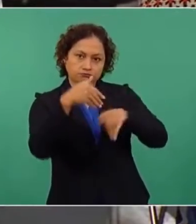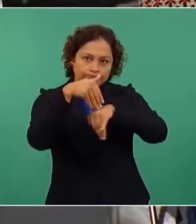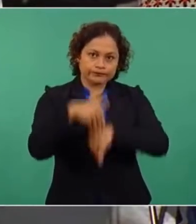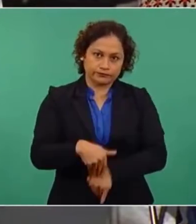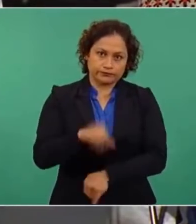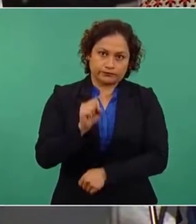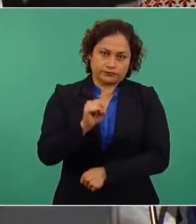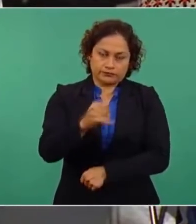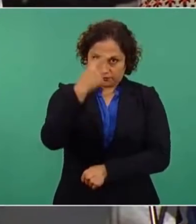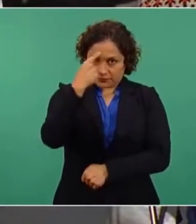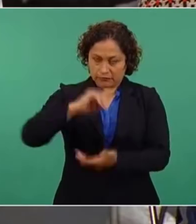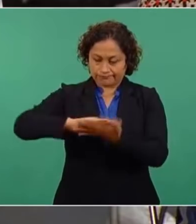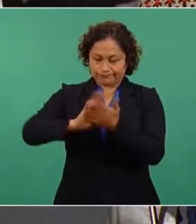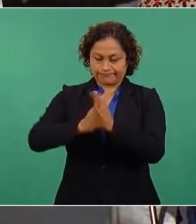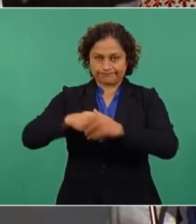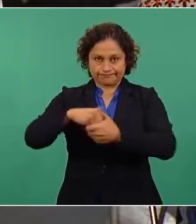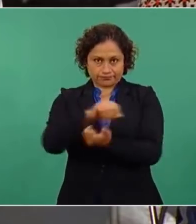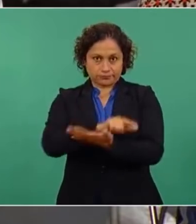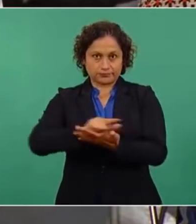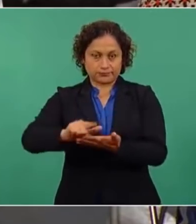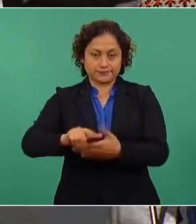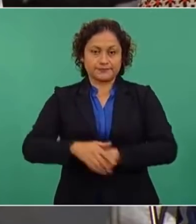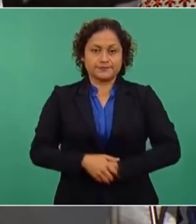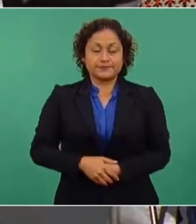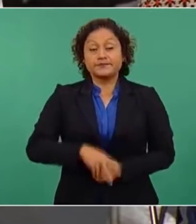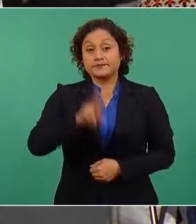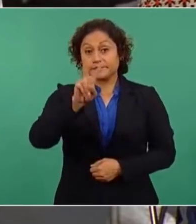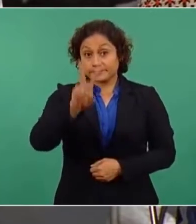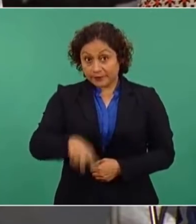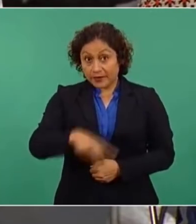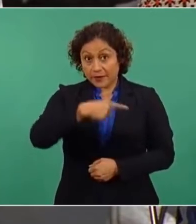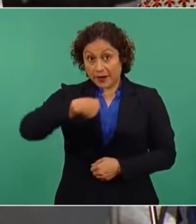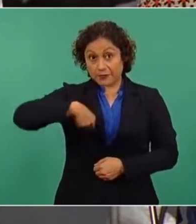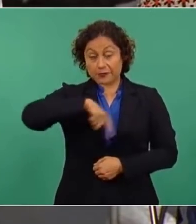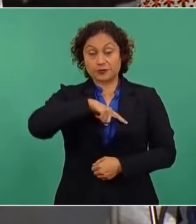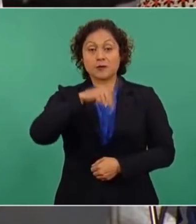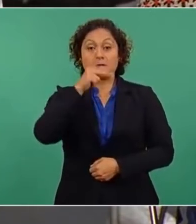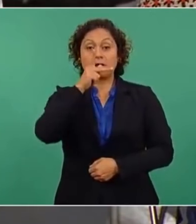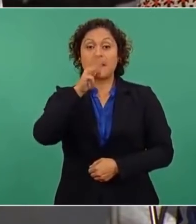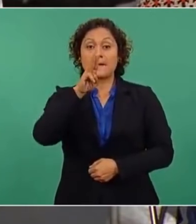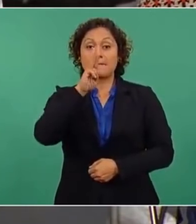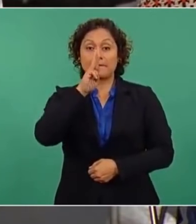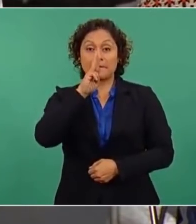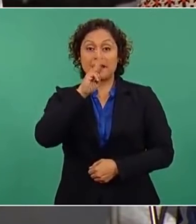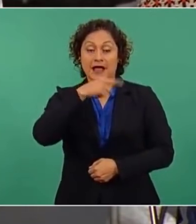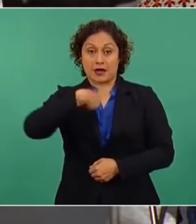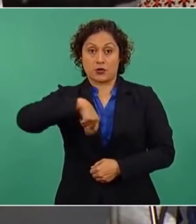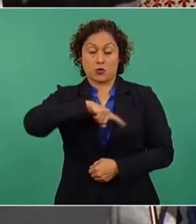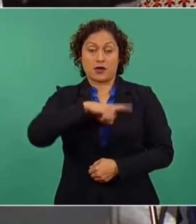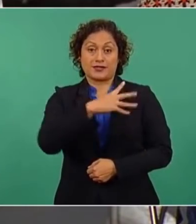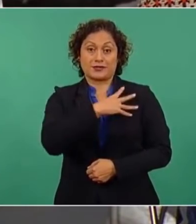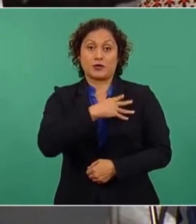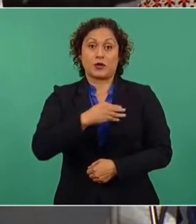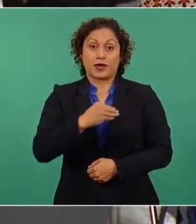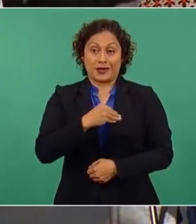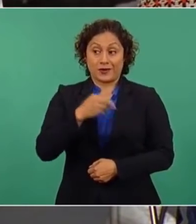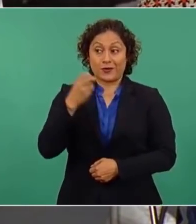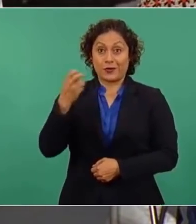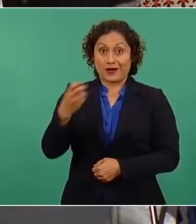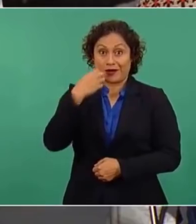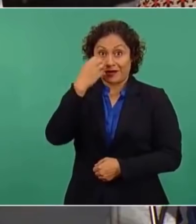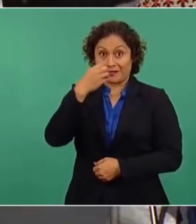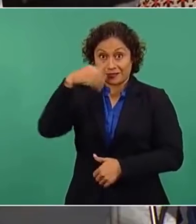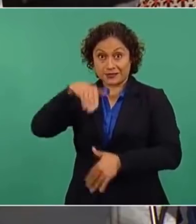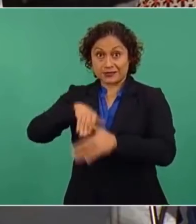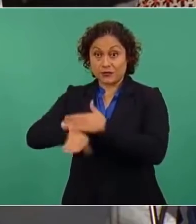parte de las familias que tienen sus hijos en estas escuelas y en esta escuela, pues no se